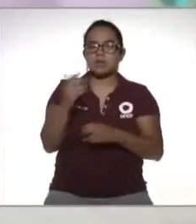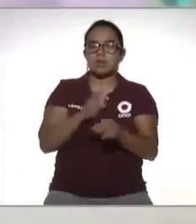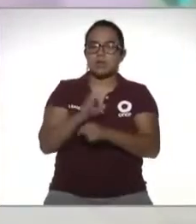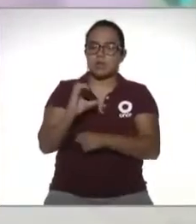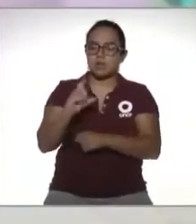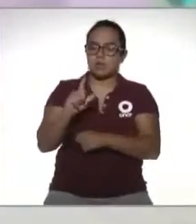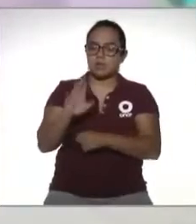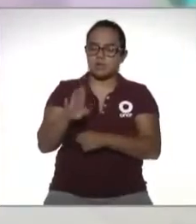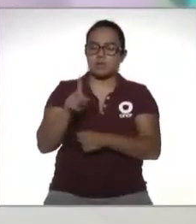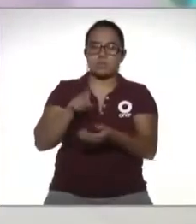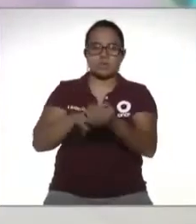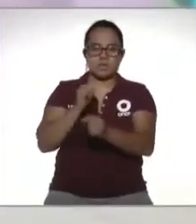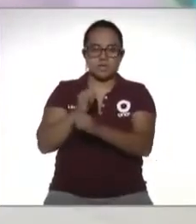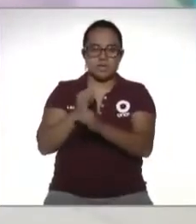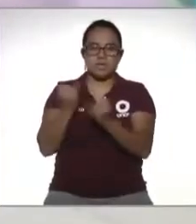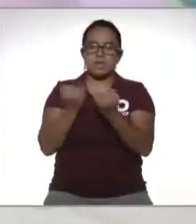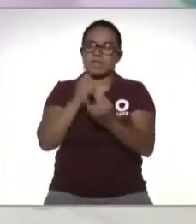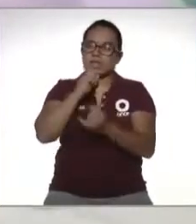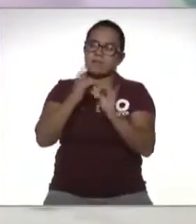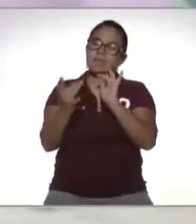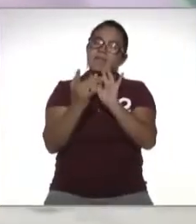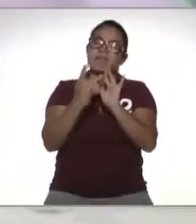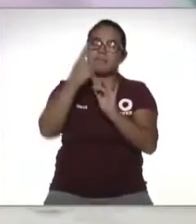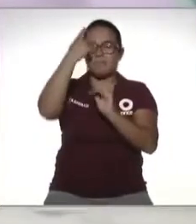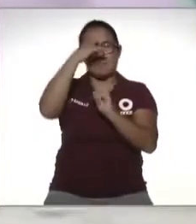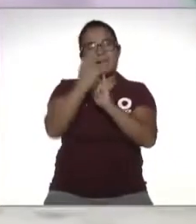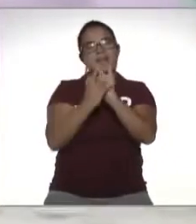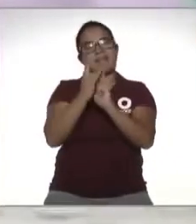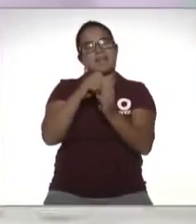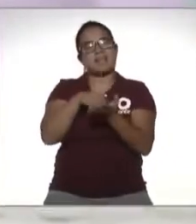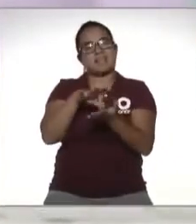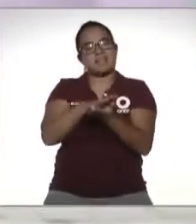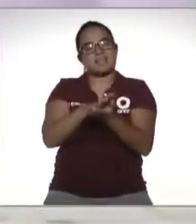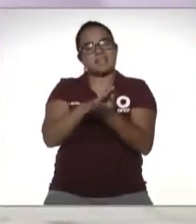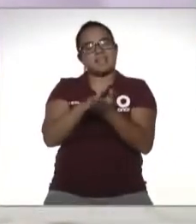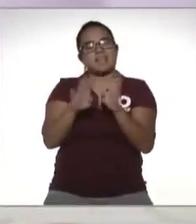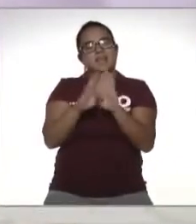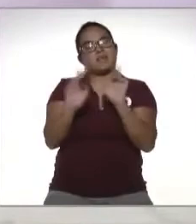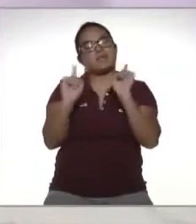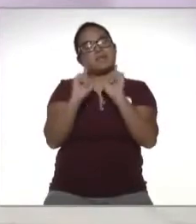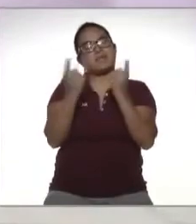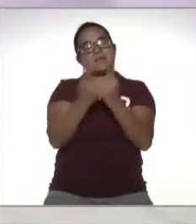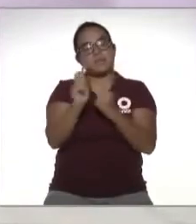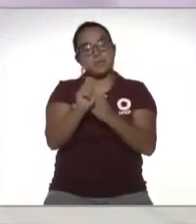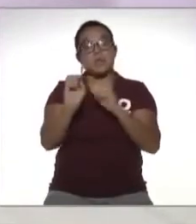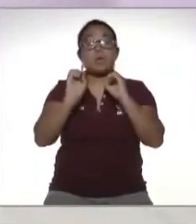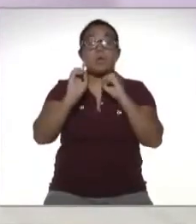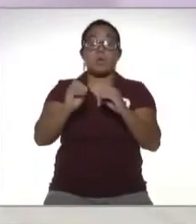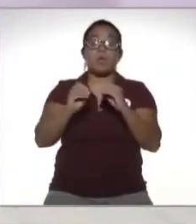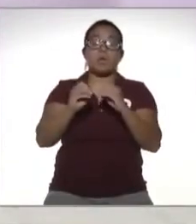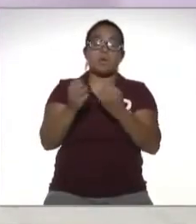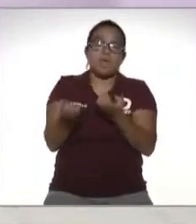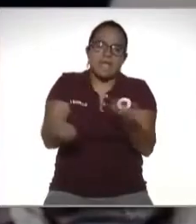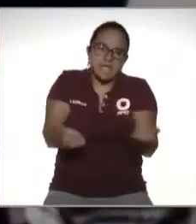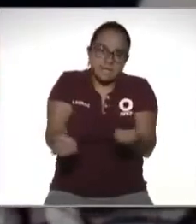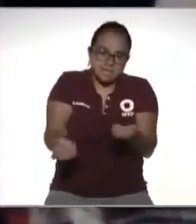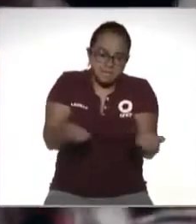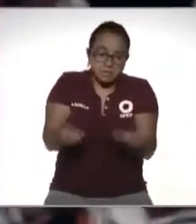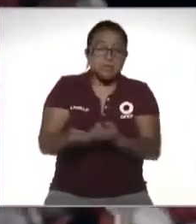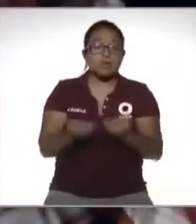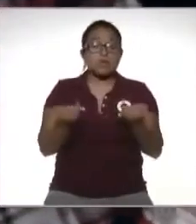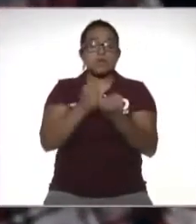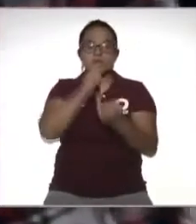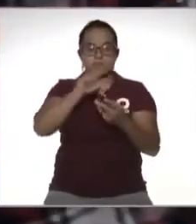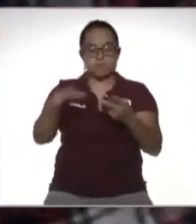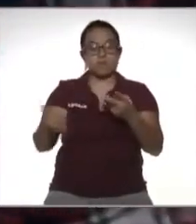clubes en línea y páginas de citas entre otros enseñanzas a distancia o de test de ejercicios y el